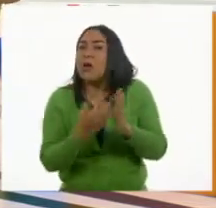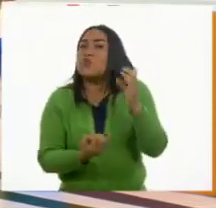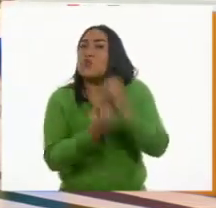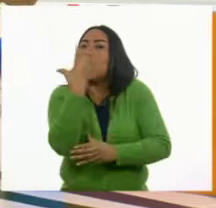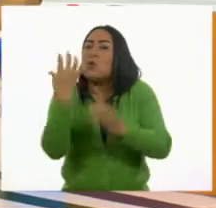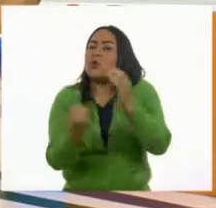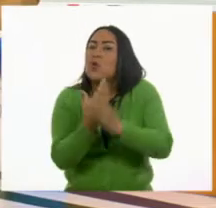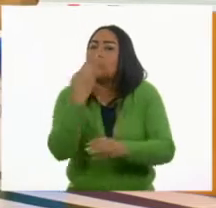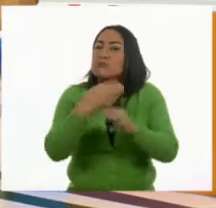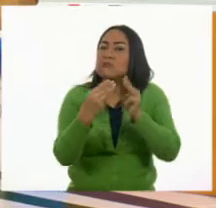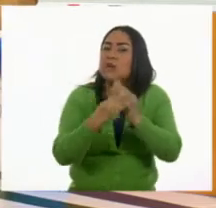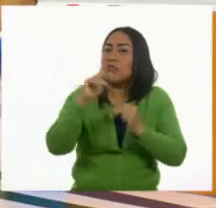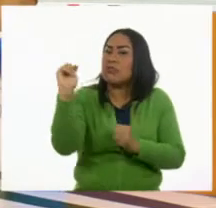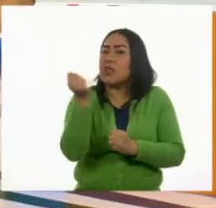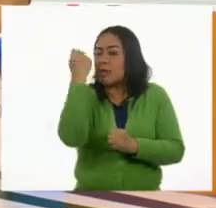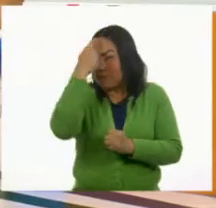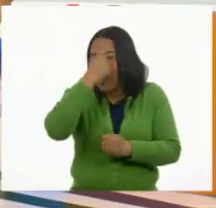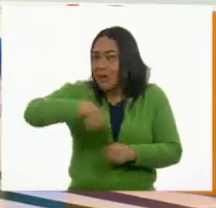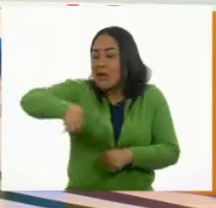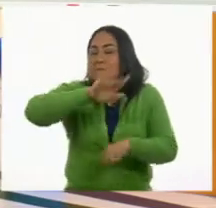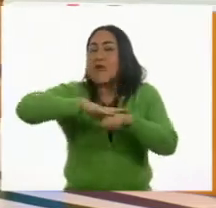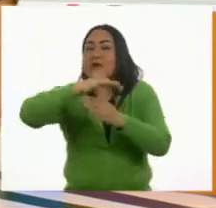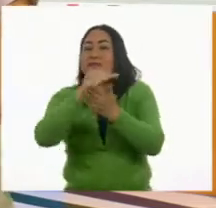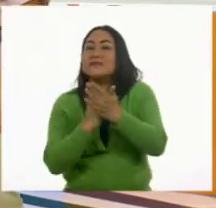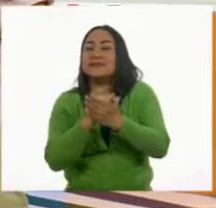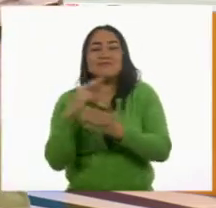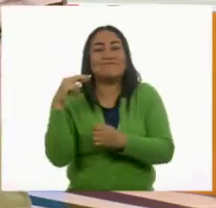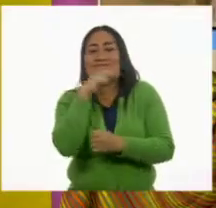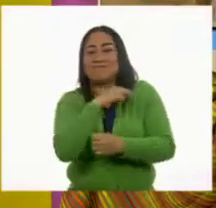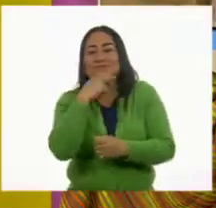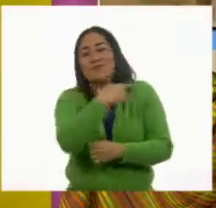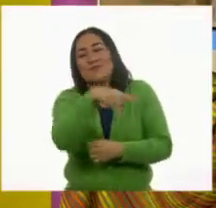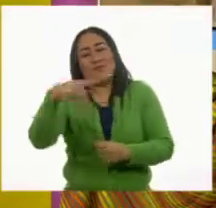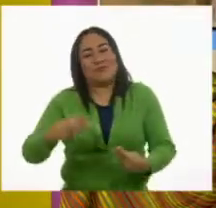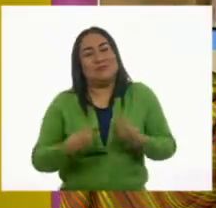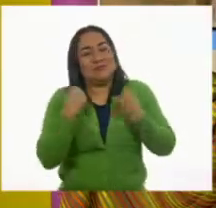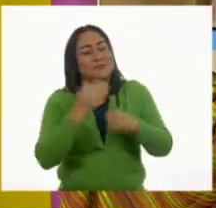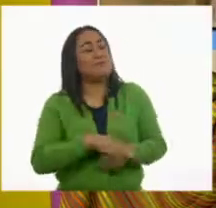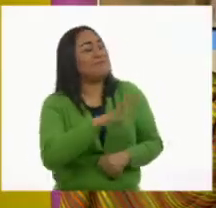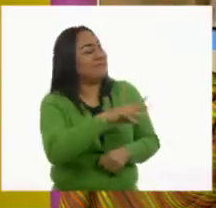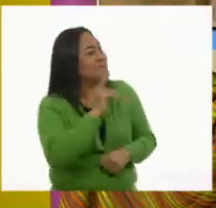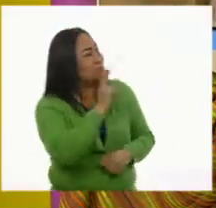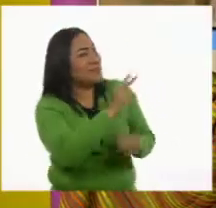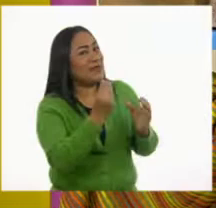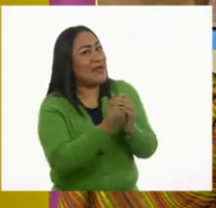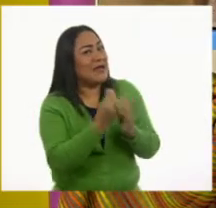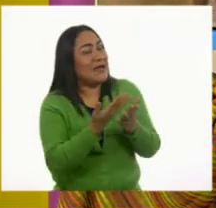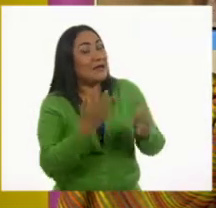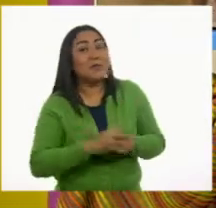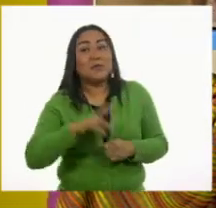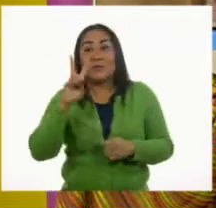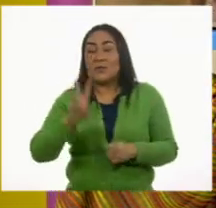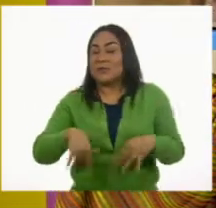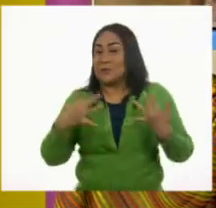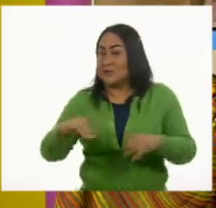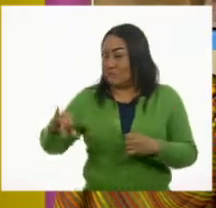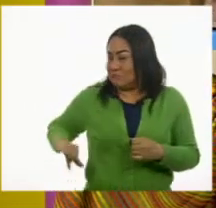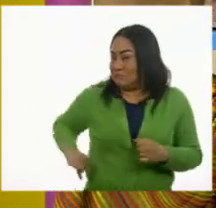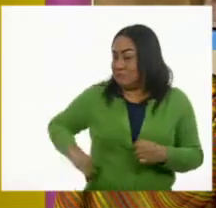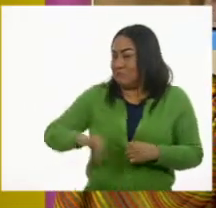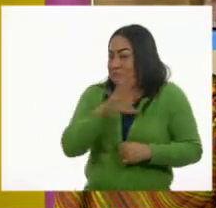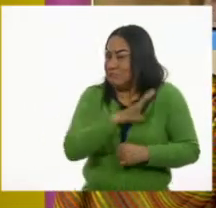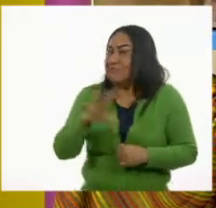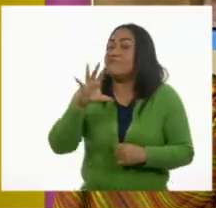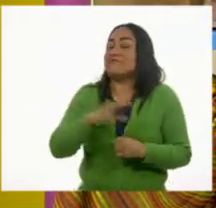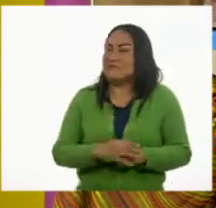tecnológicos que nos facilitaban la vida. ¿Qué te parece la clase, Pilar? Me pareció increíble, estuvo muy interesante y ya me surgió